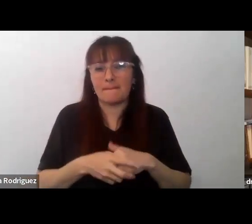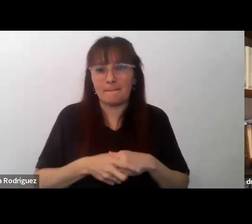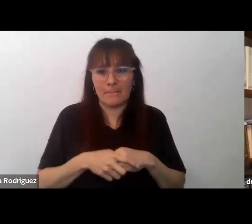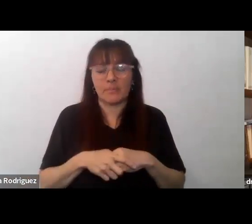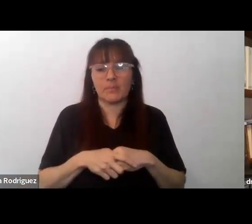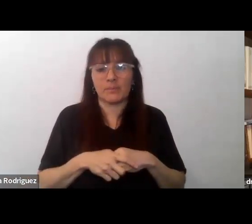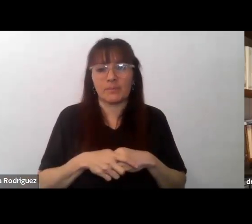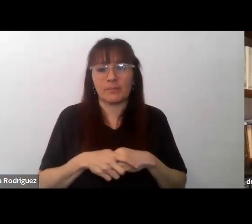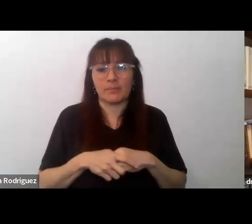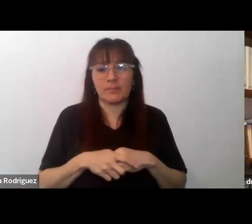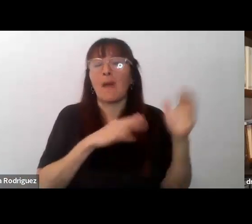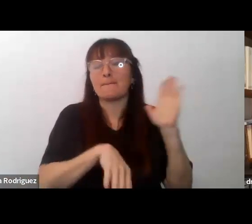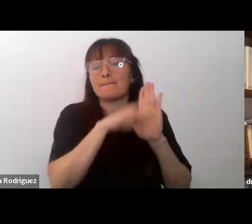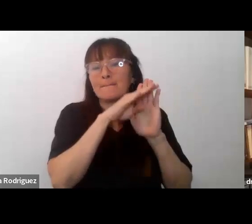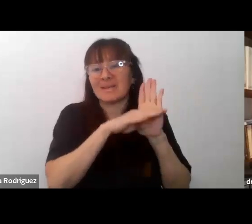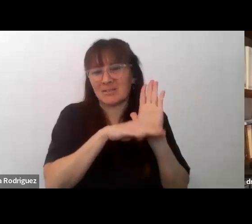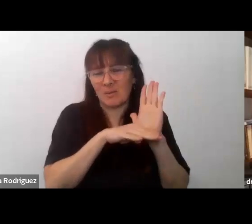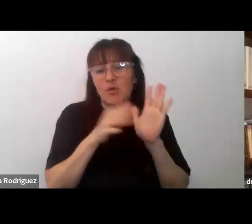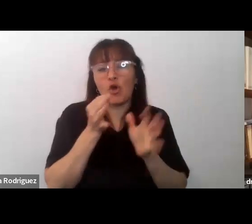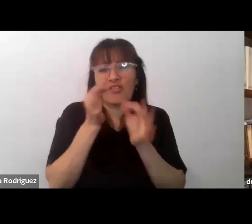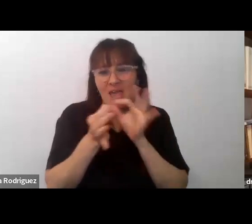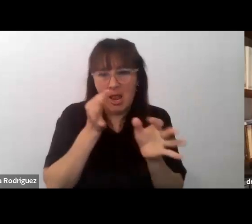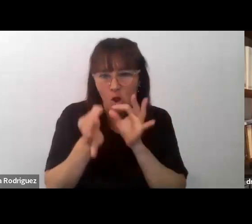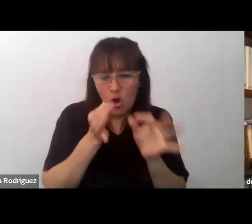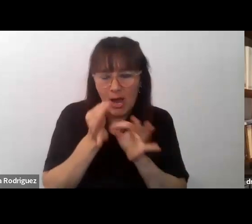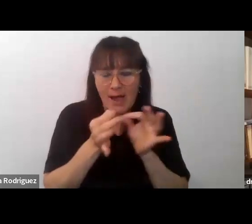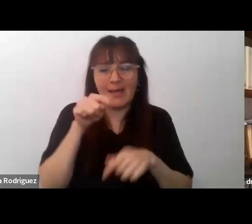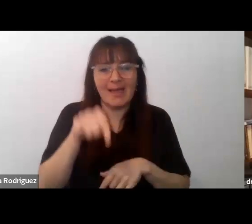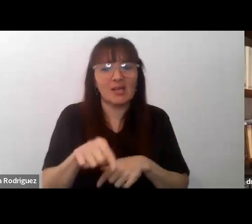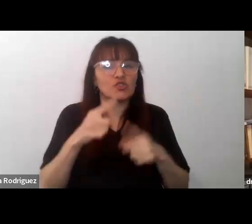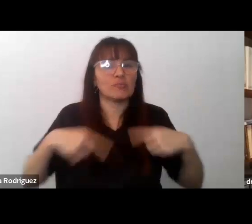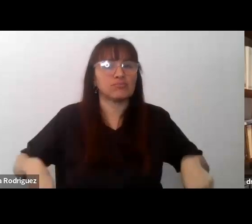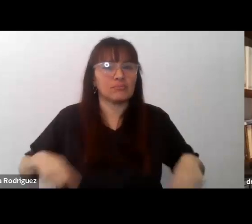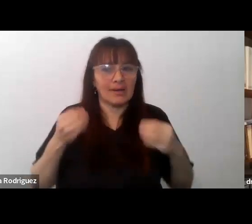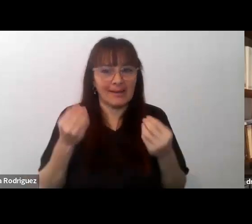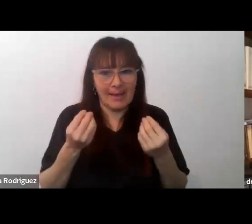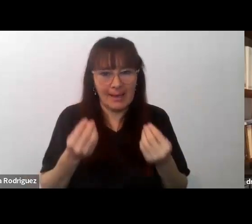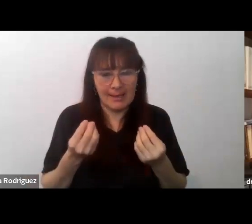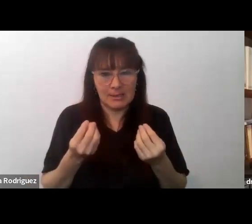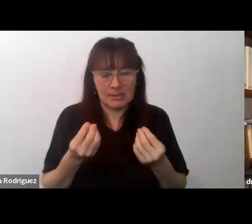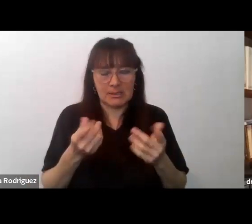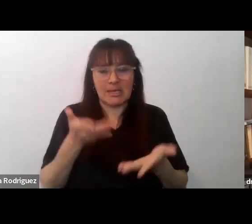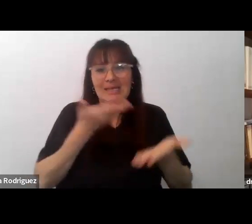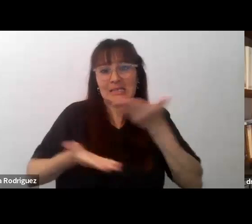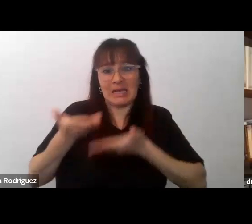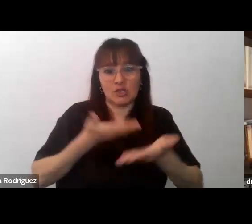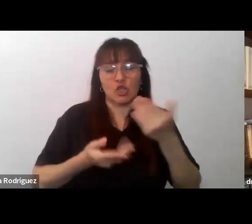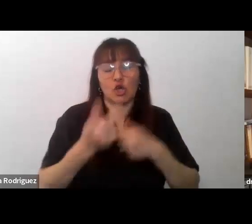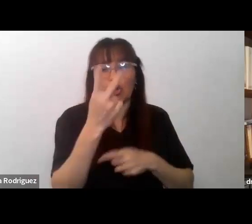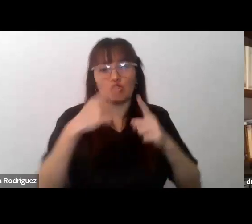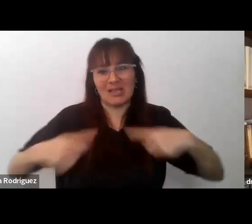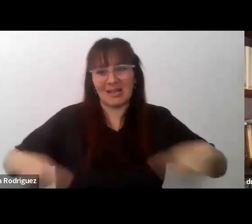el principio dialógico. Consiste en ponerse, poner en interacción dos elementos